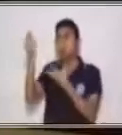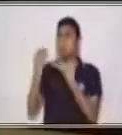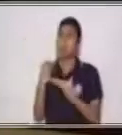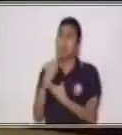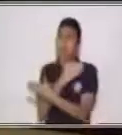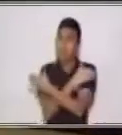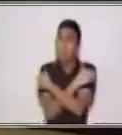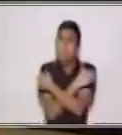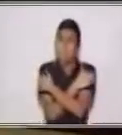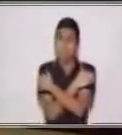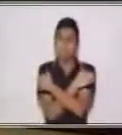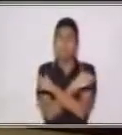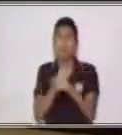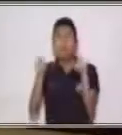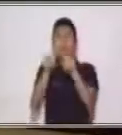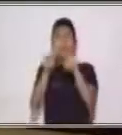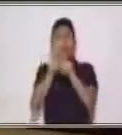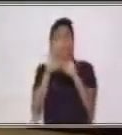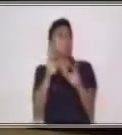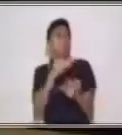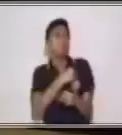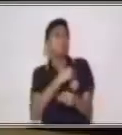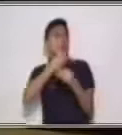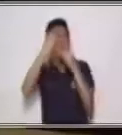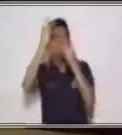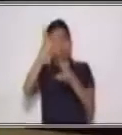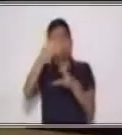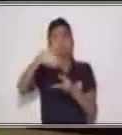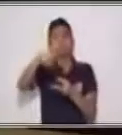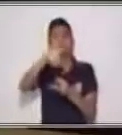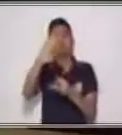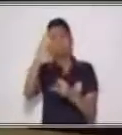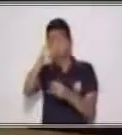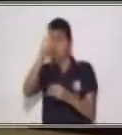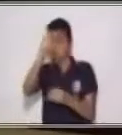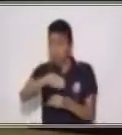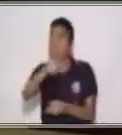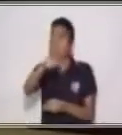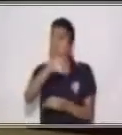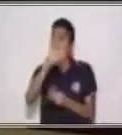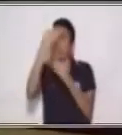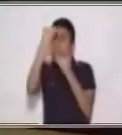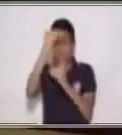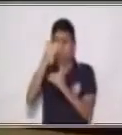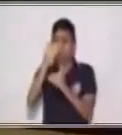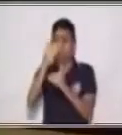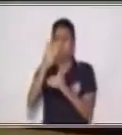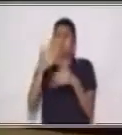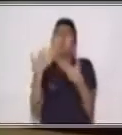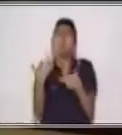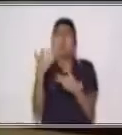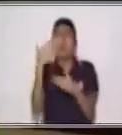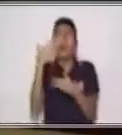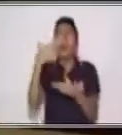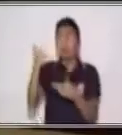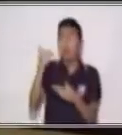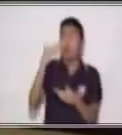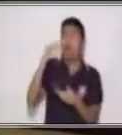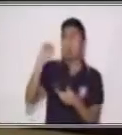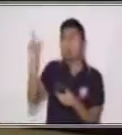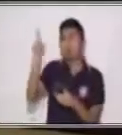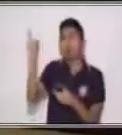También quiero contarte que es importante ser agradecidos por contar con los bellos